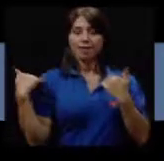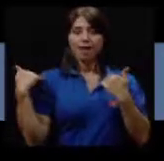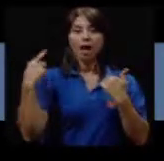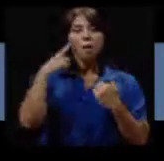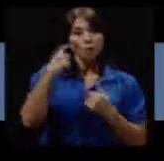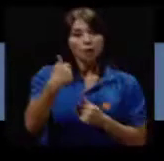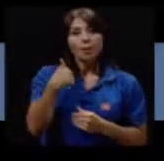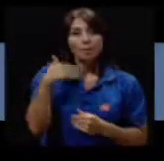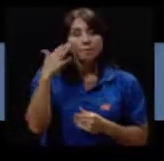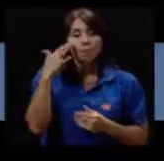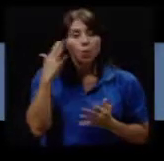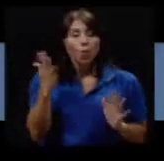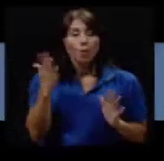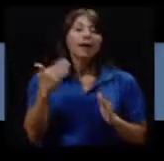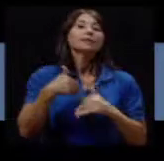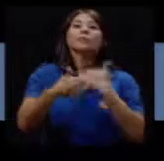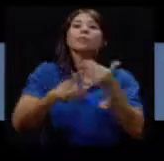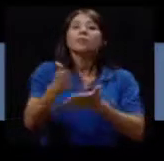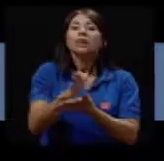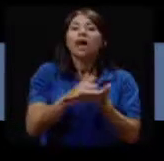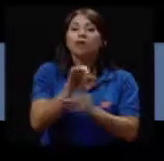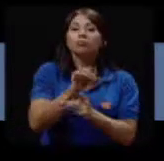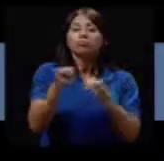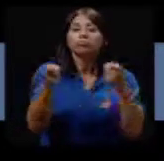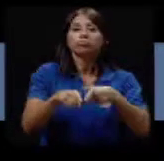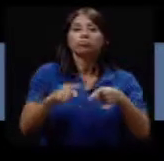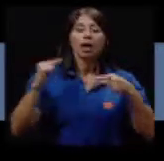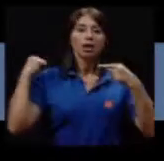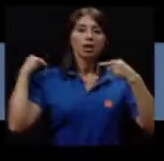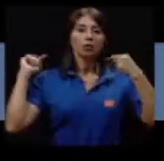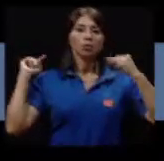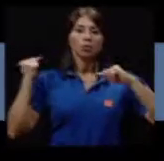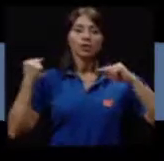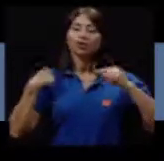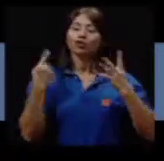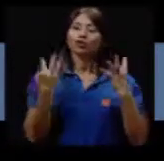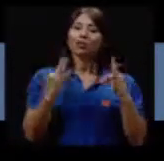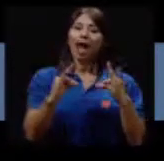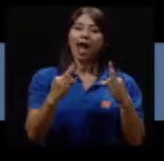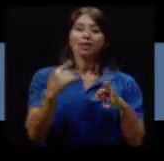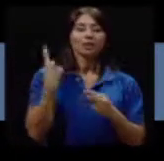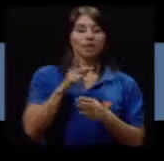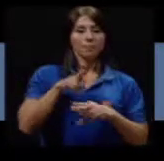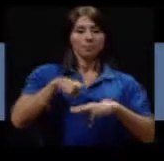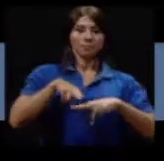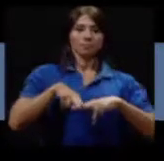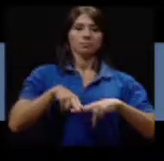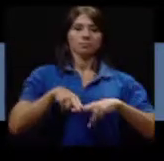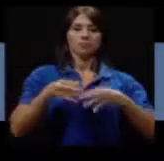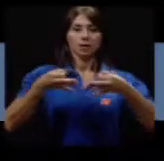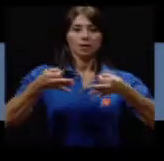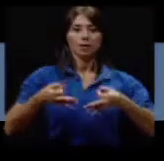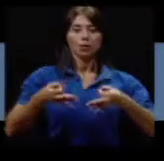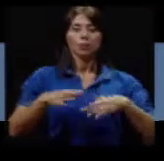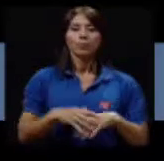tengo algún padecimiento en la espalda entonces siempre trato de mantenerme erguido en la silla